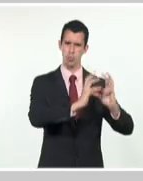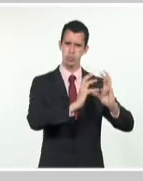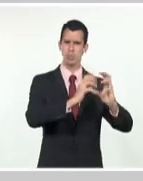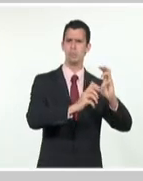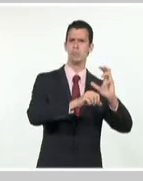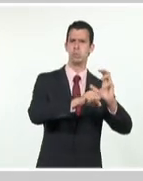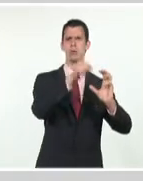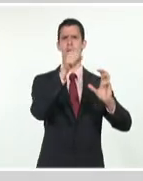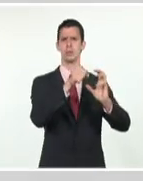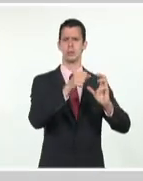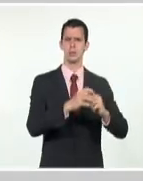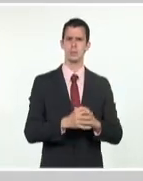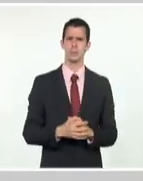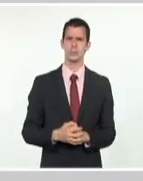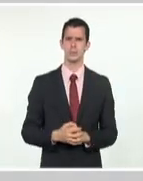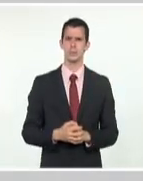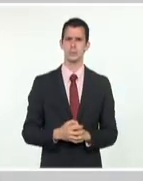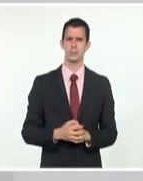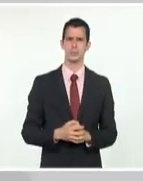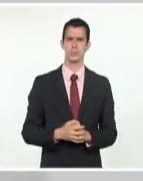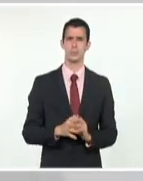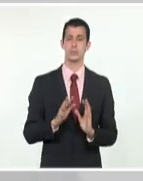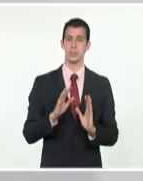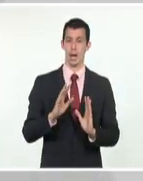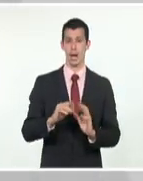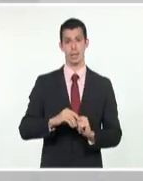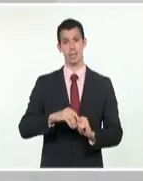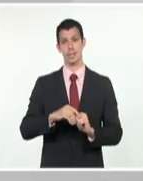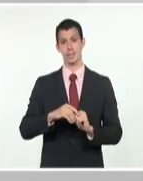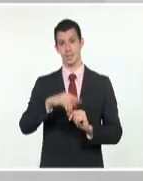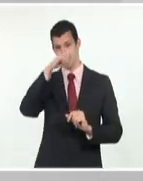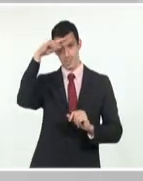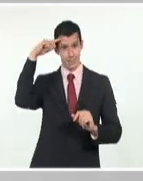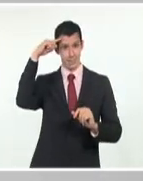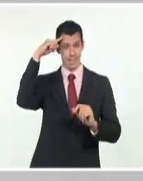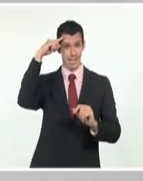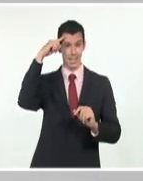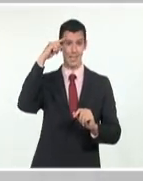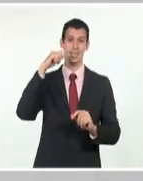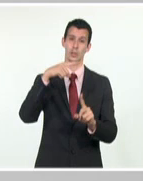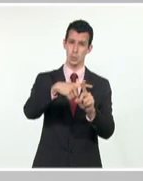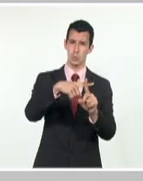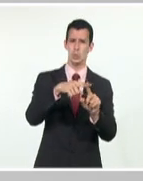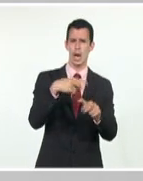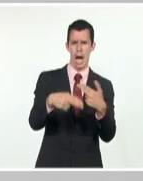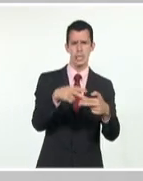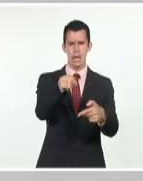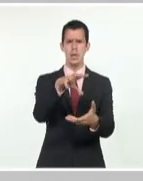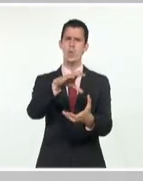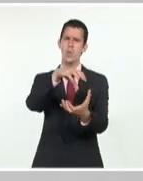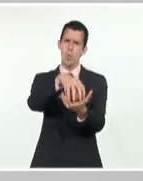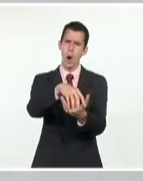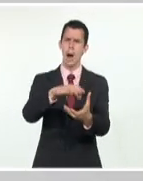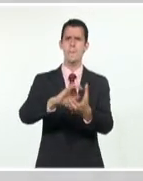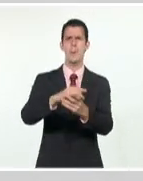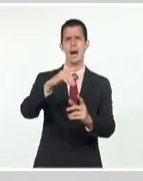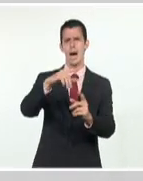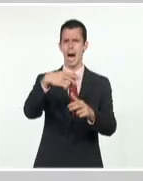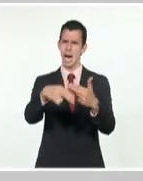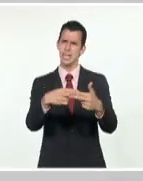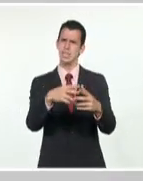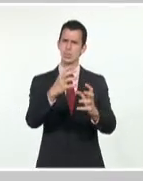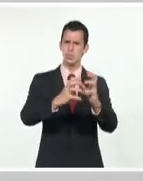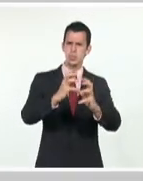dos unidades en la termoeléctrica de Santa Cruz del Norte fuera de servicio por la avería complejizó aún más la situación